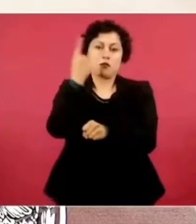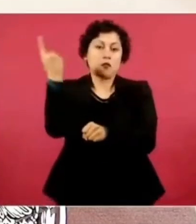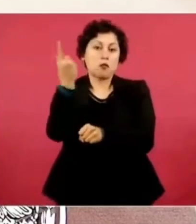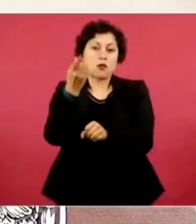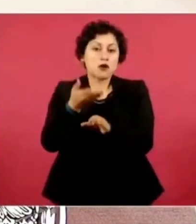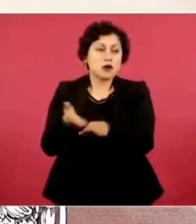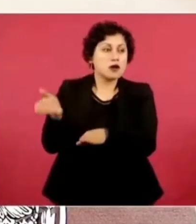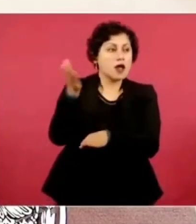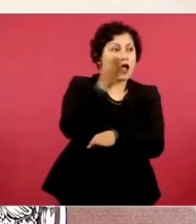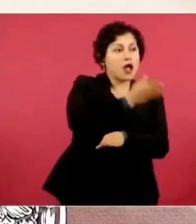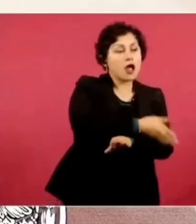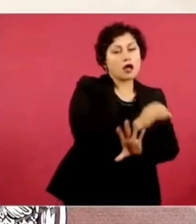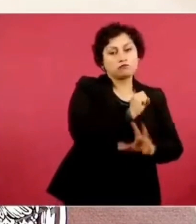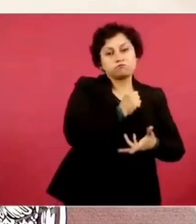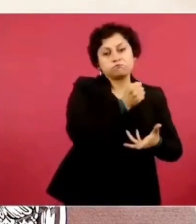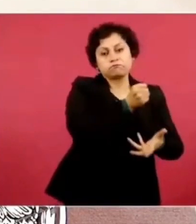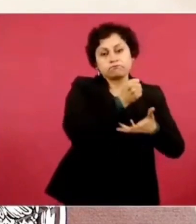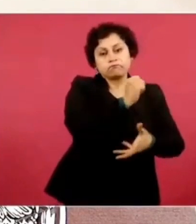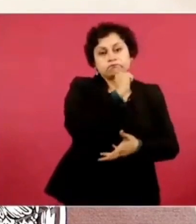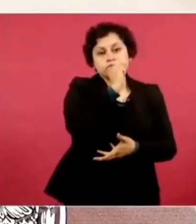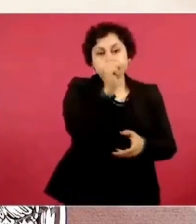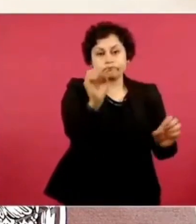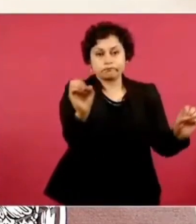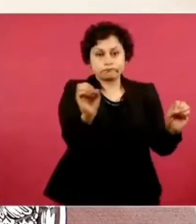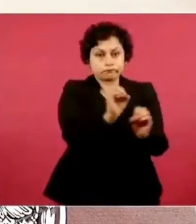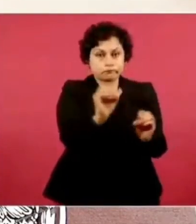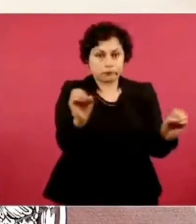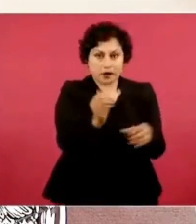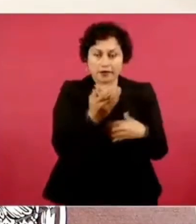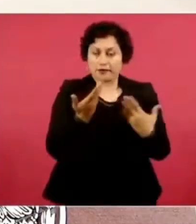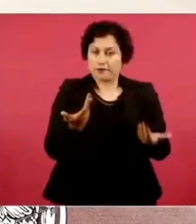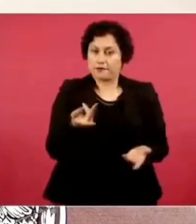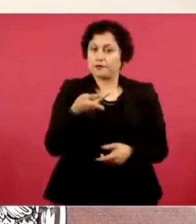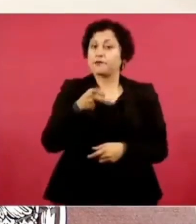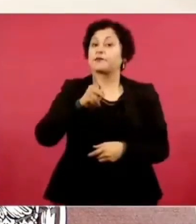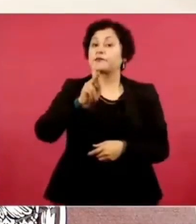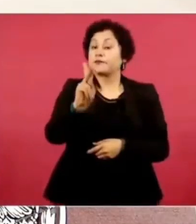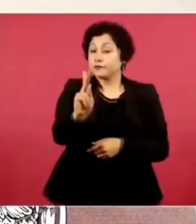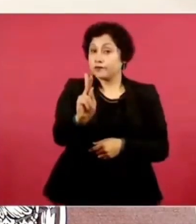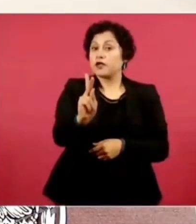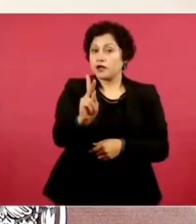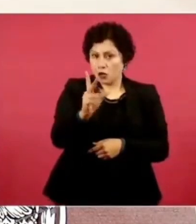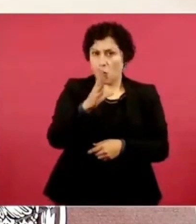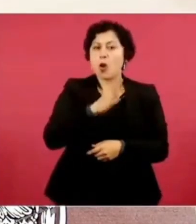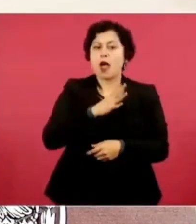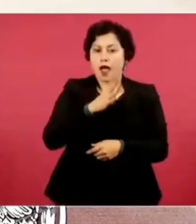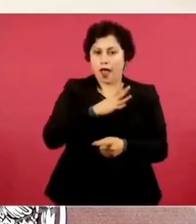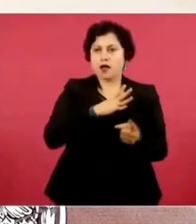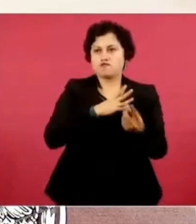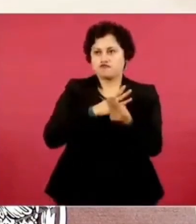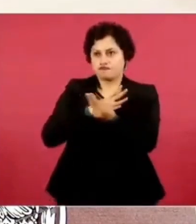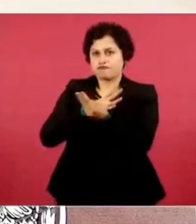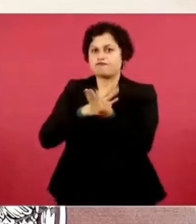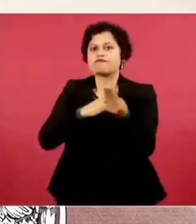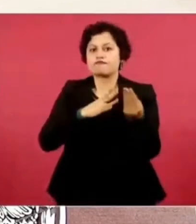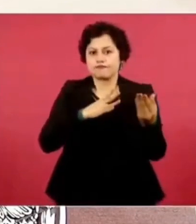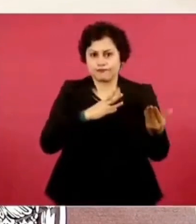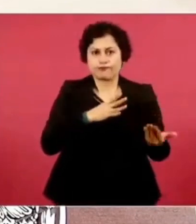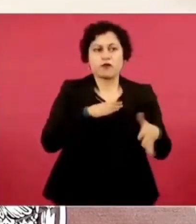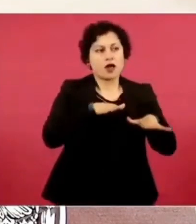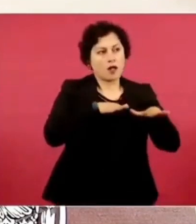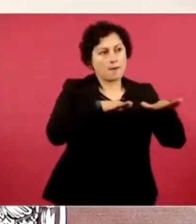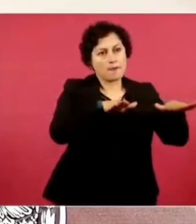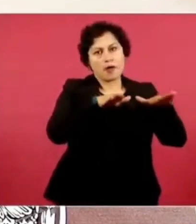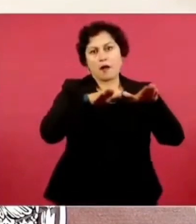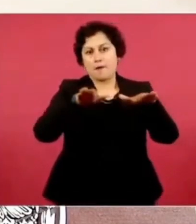recursos ahí para apoyar ese tema, pero de que hay ya bastantes, hay, y en varios aeropuertos